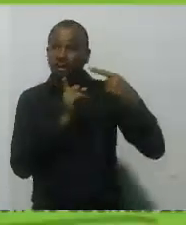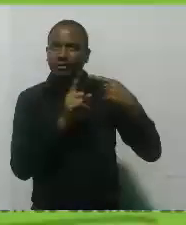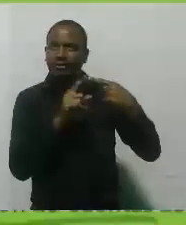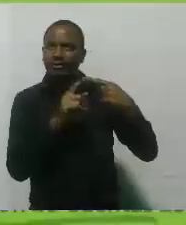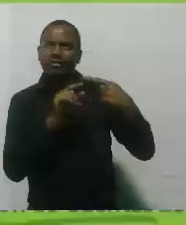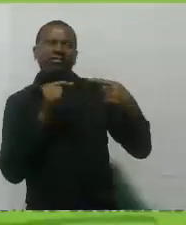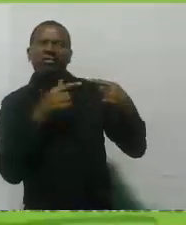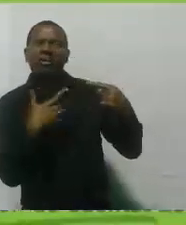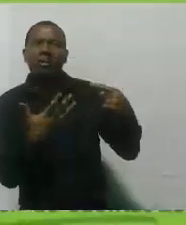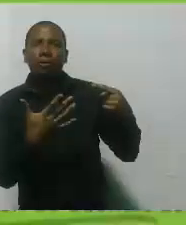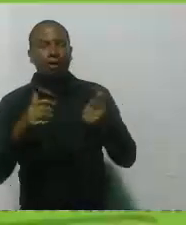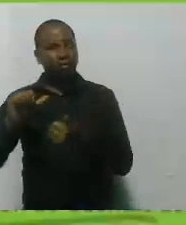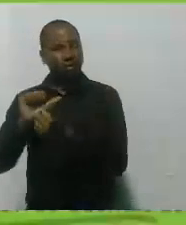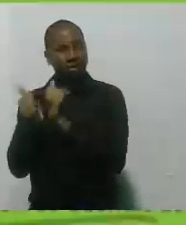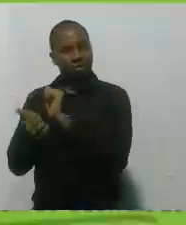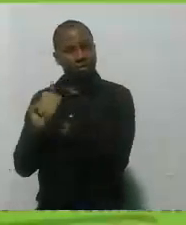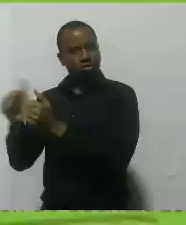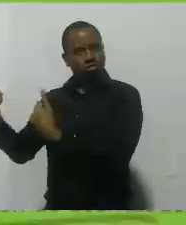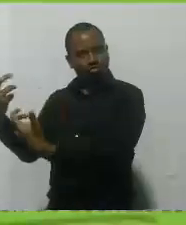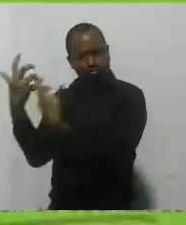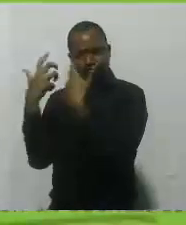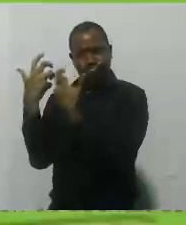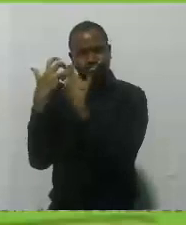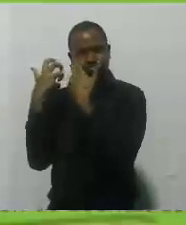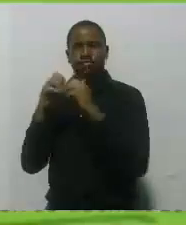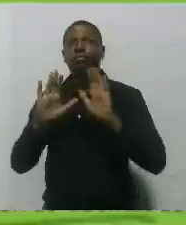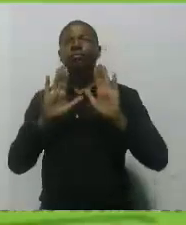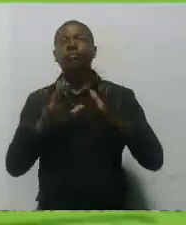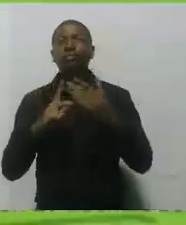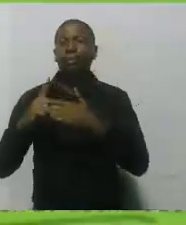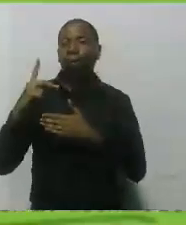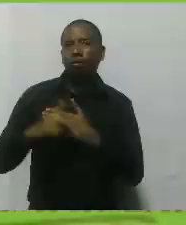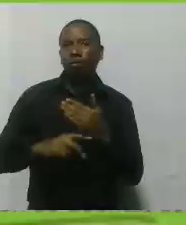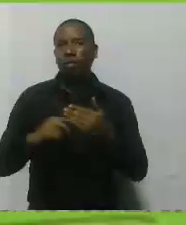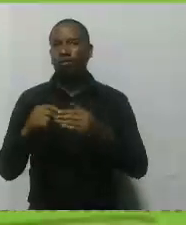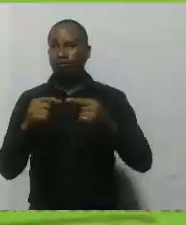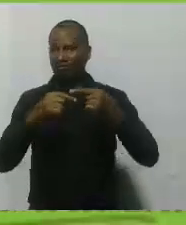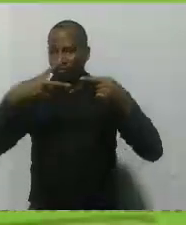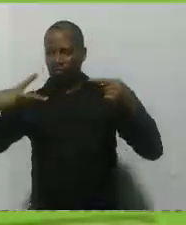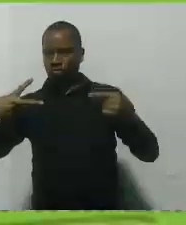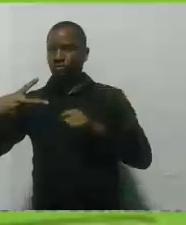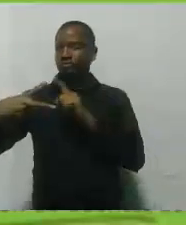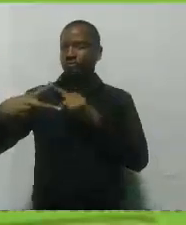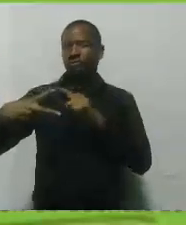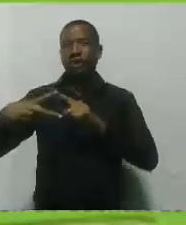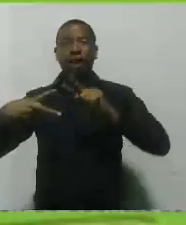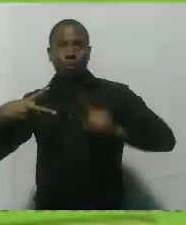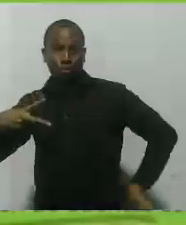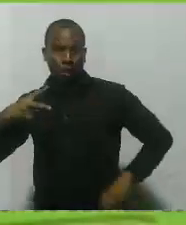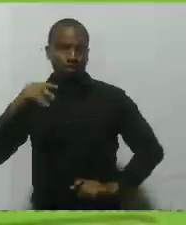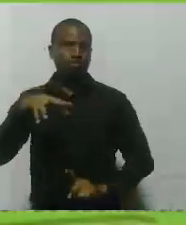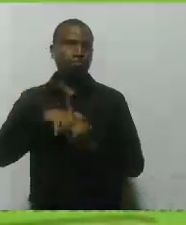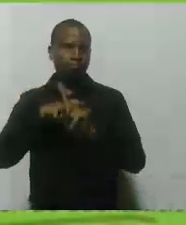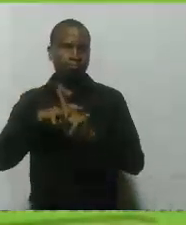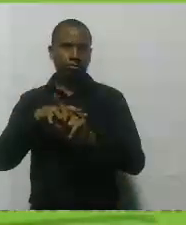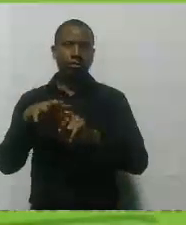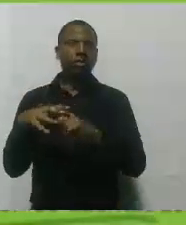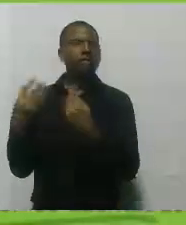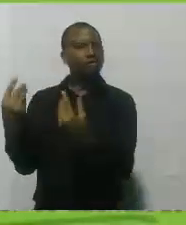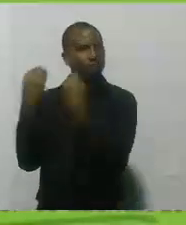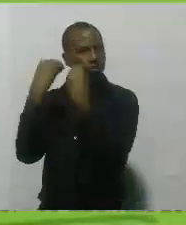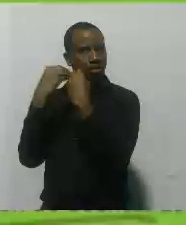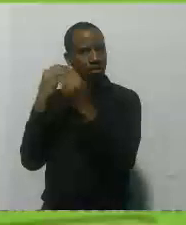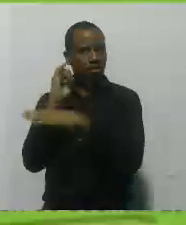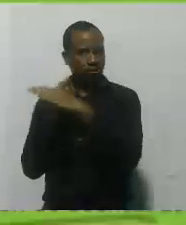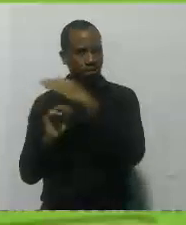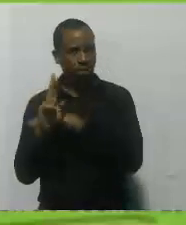deporte formativo a través de dos proyectos importantes, la Escuela de Iniciación y Formación del IDER